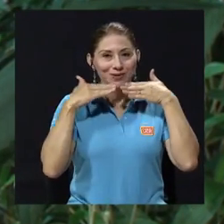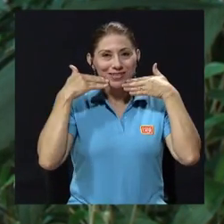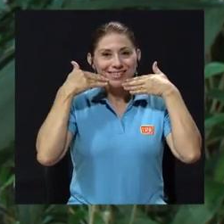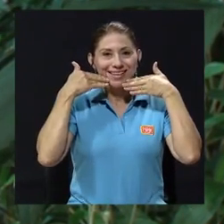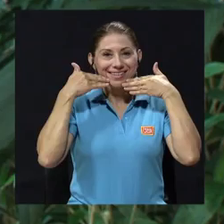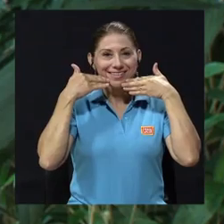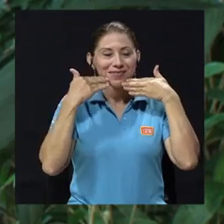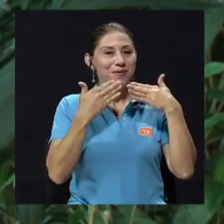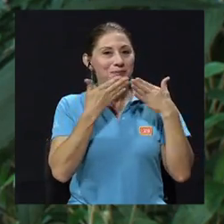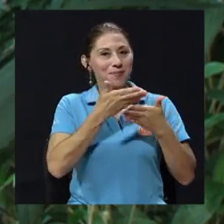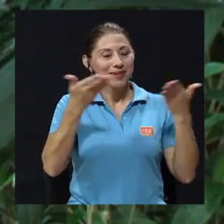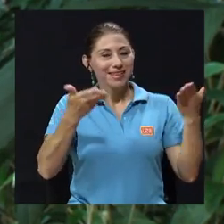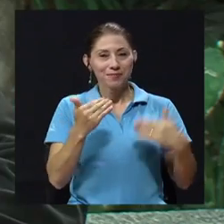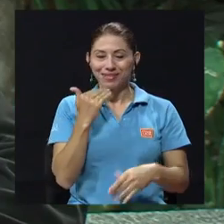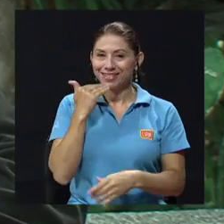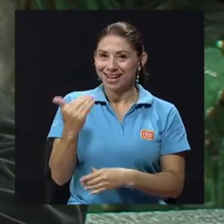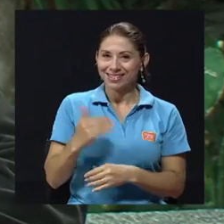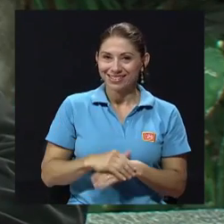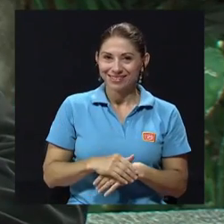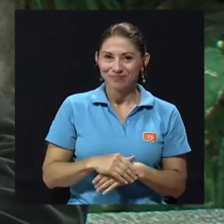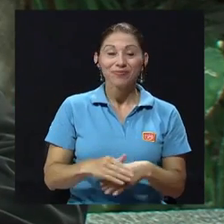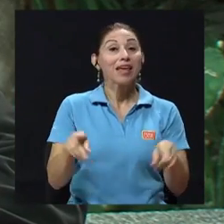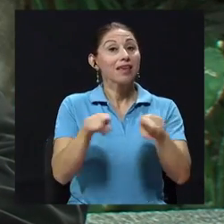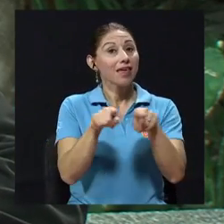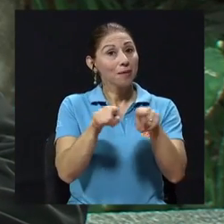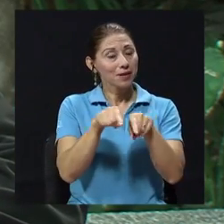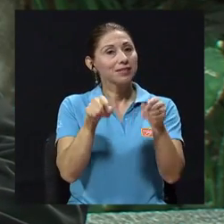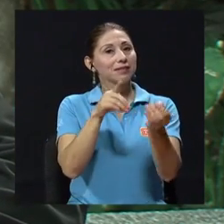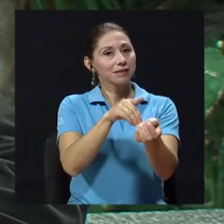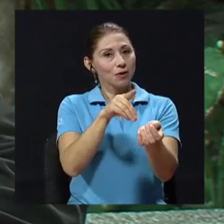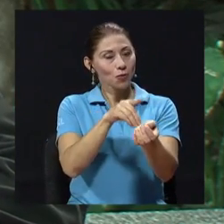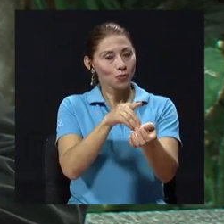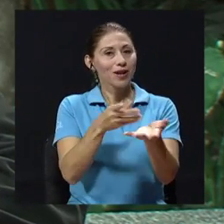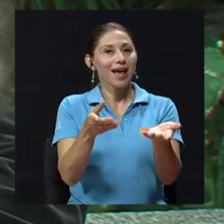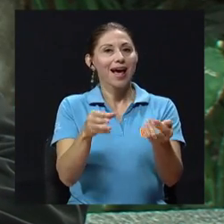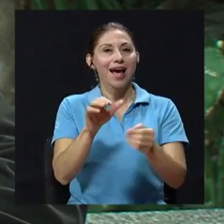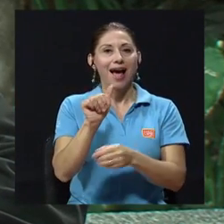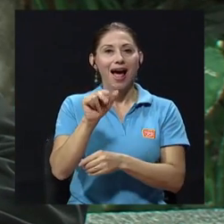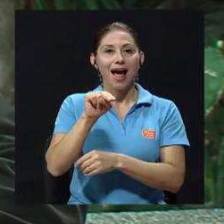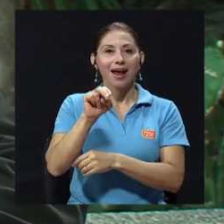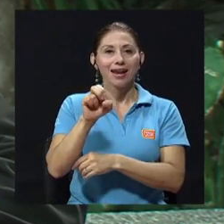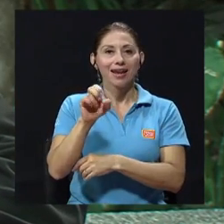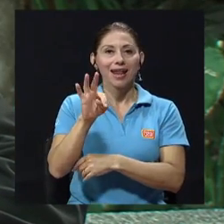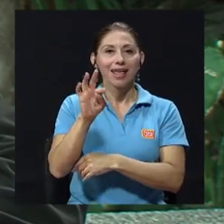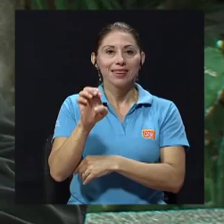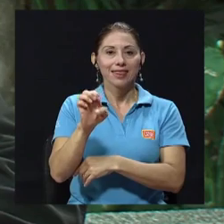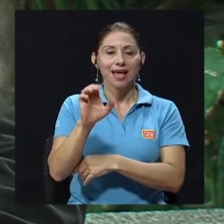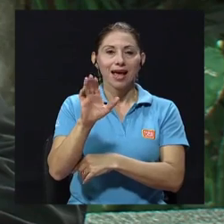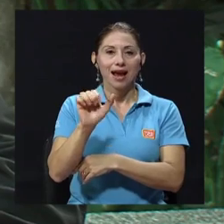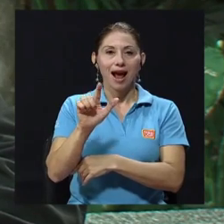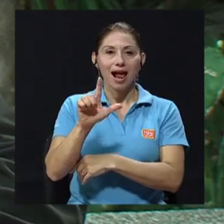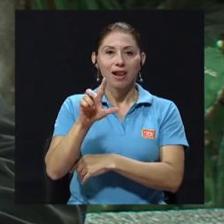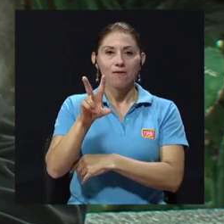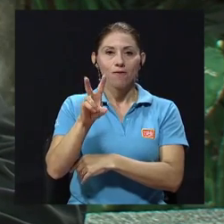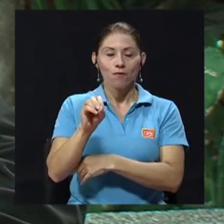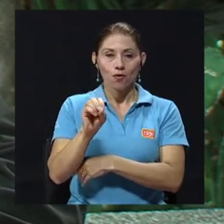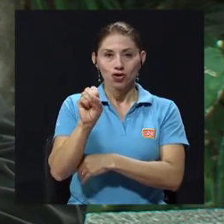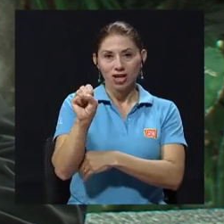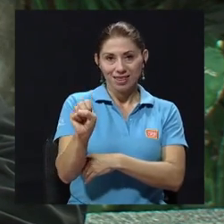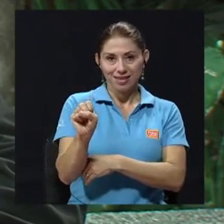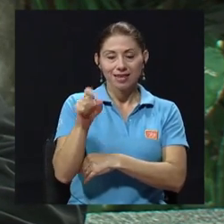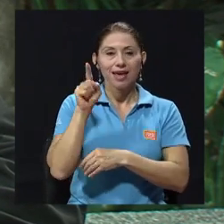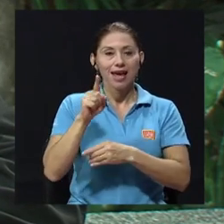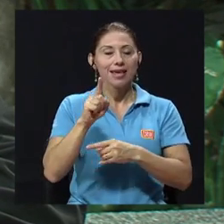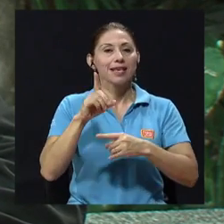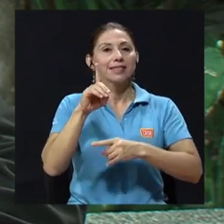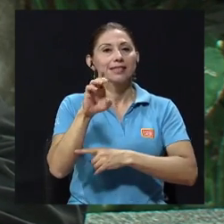doctora. Muchas gracias. Y además de eso me acompaña la doctora también, Annette Calvo-Chadid, quien es decana de